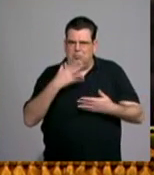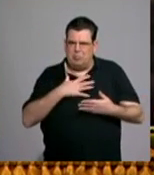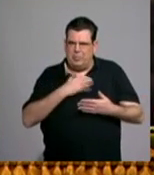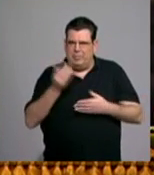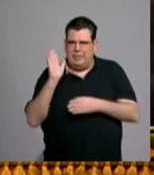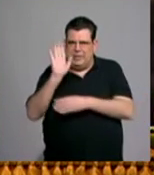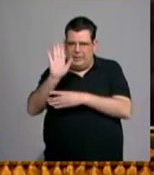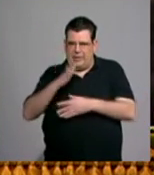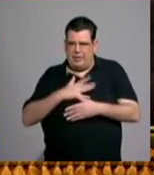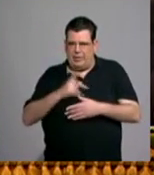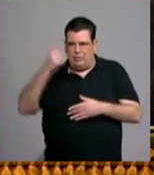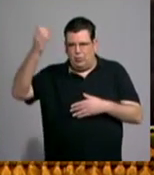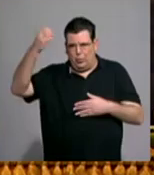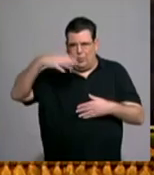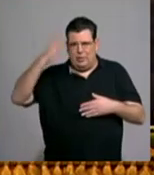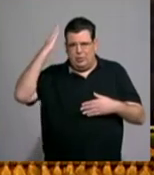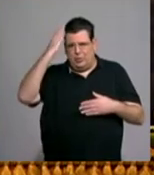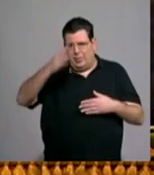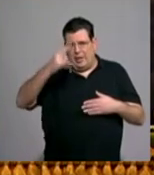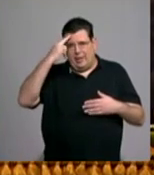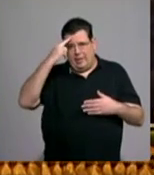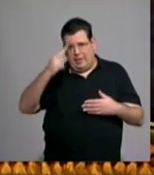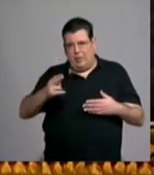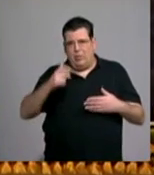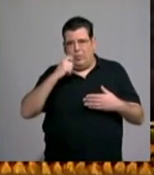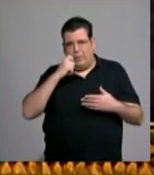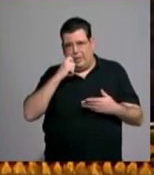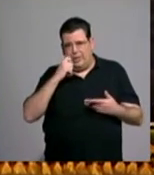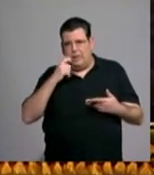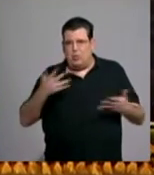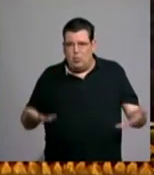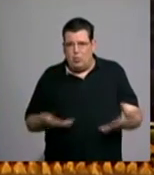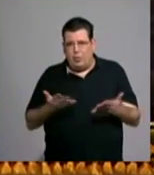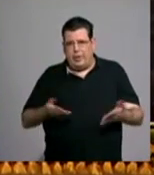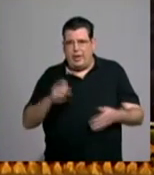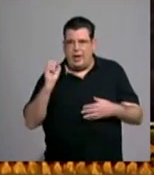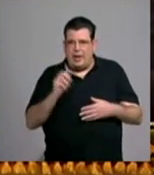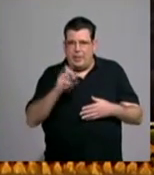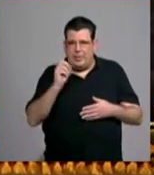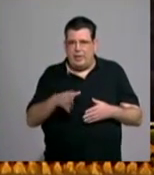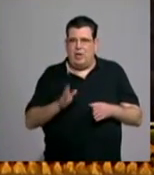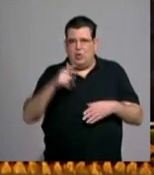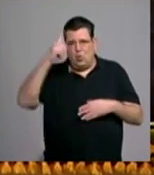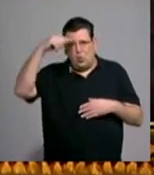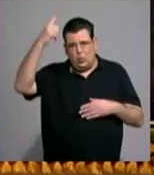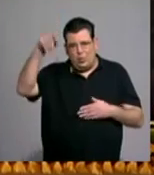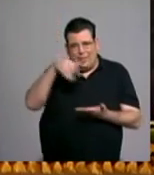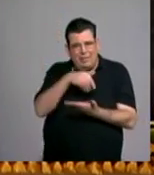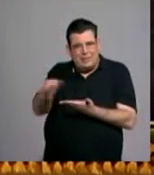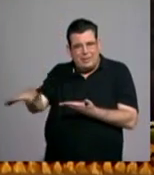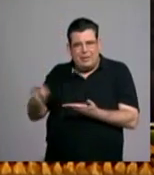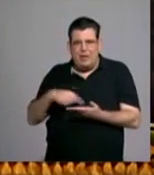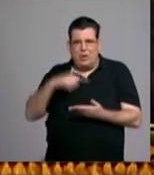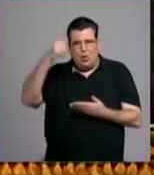Dios en las luces y las sombras de la dignidad humana, se nos urge a caminar de la cultura del descarte a una cultura de la